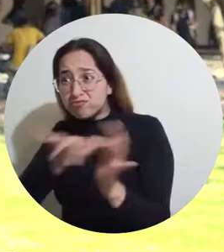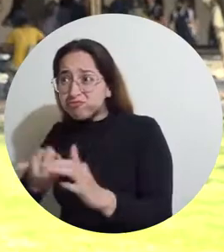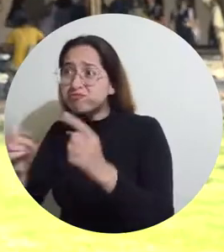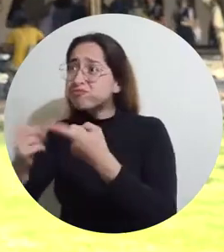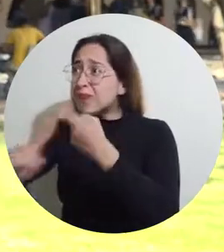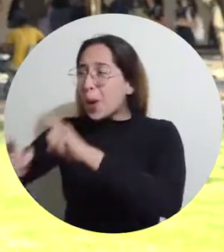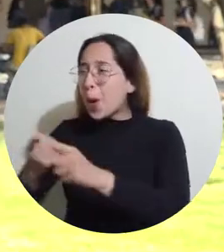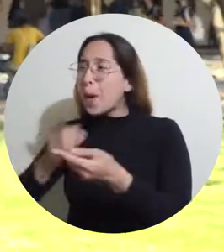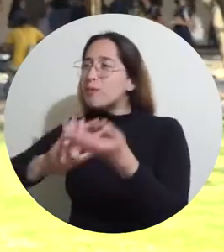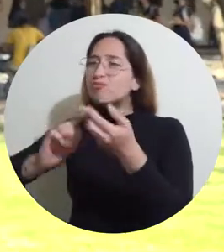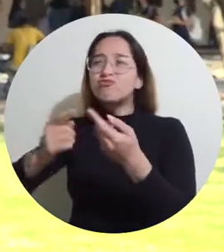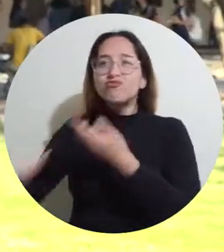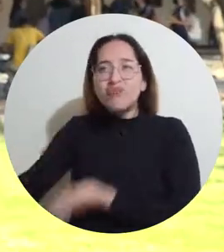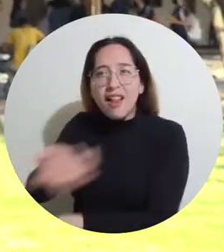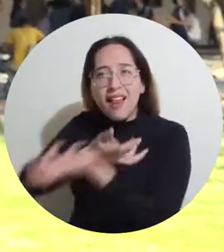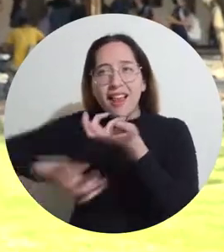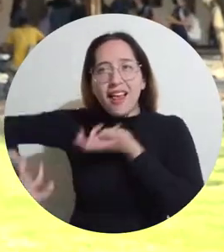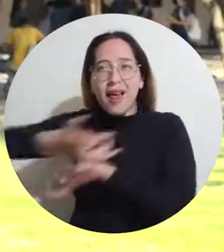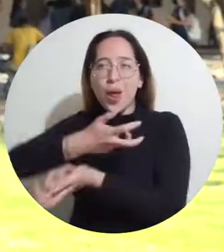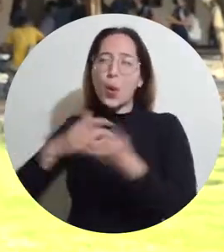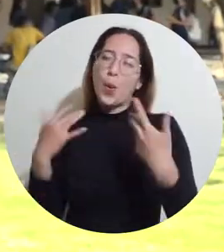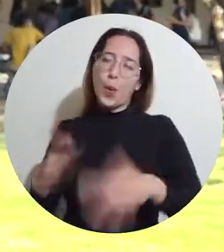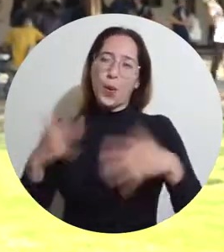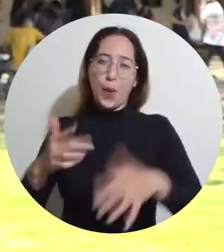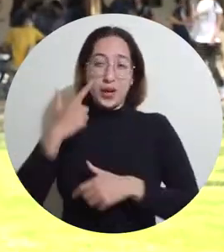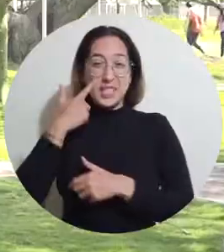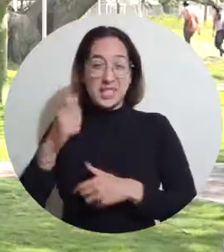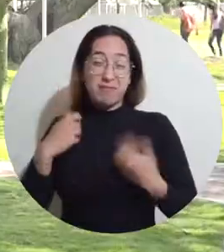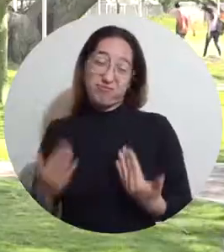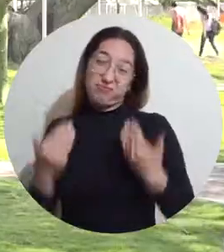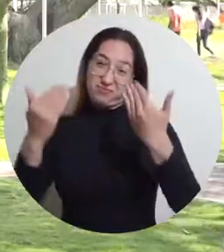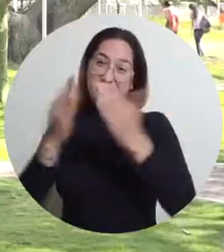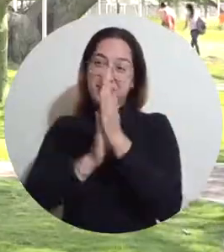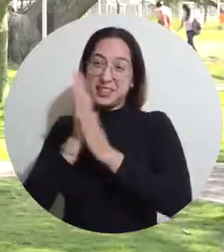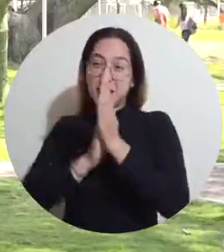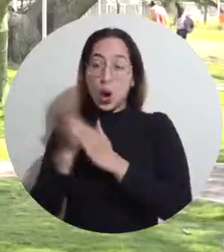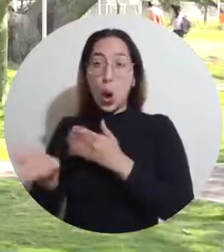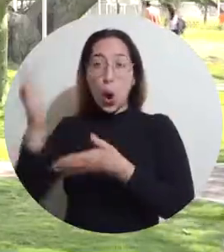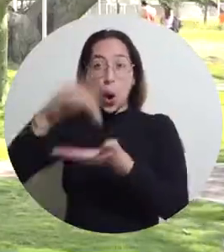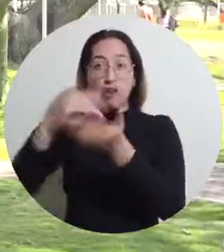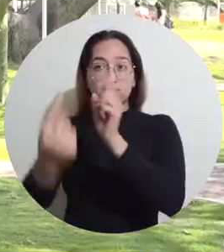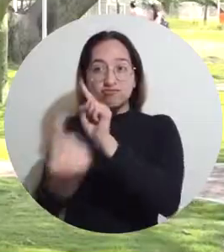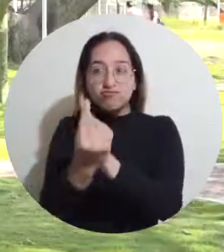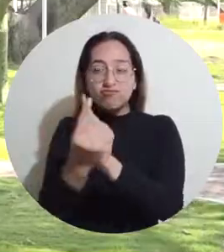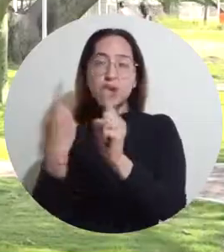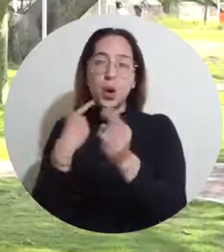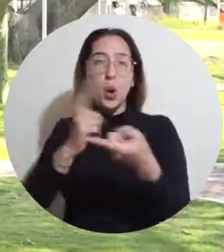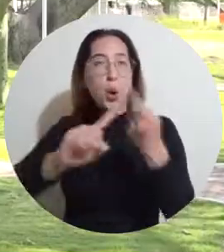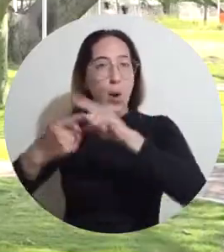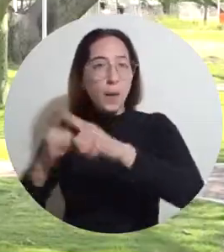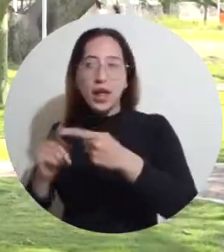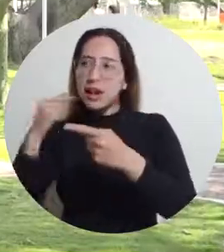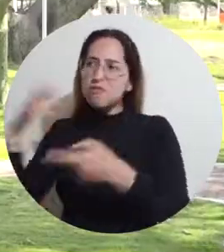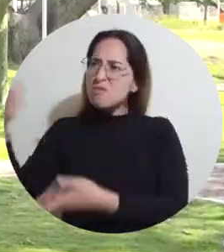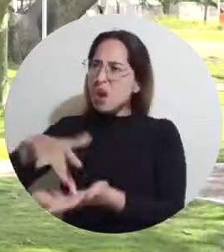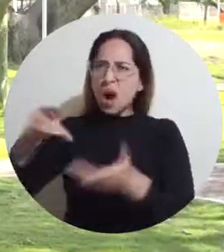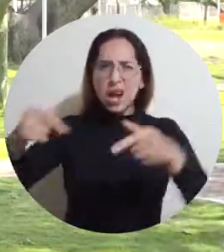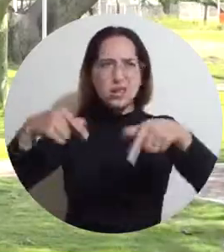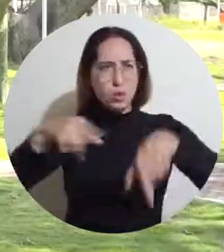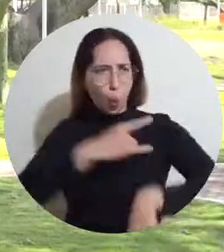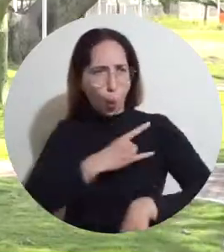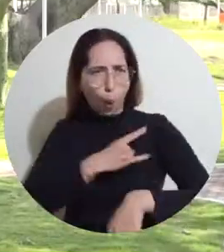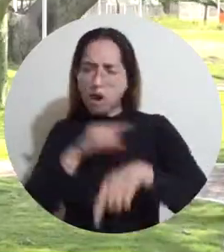Siempre es muy satisfactorio, siempre es muy emocionante. Reencontrarme con mis compañeros, venir a la universidad, conocerla,